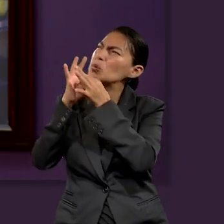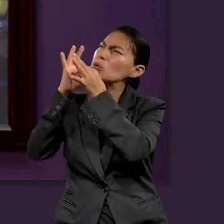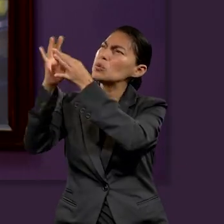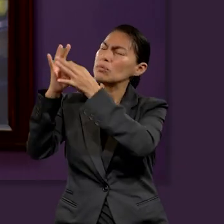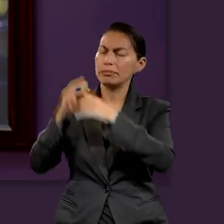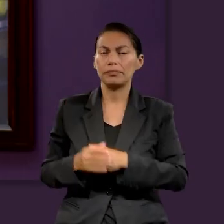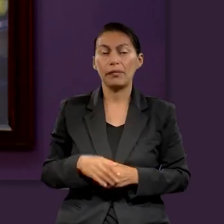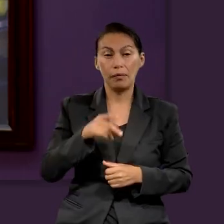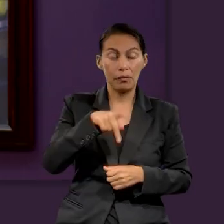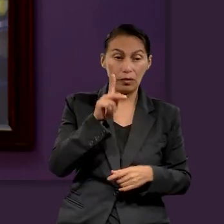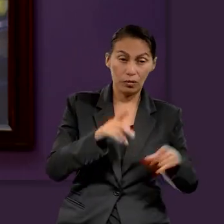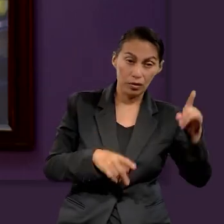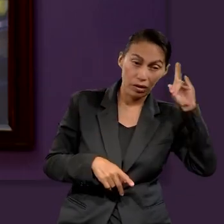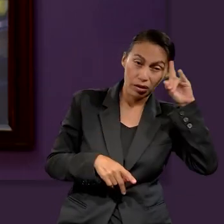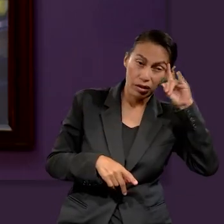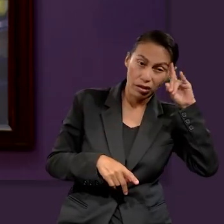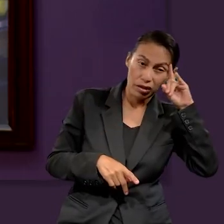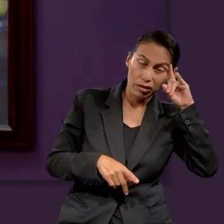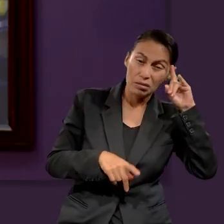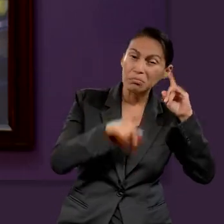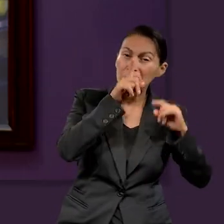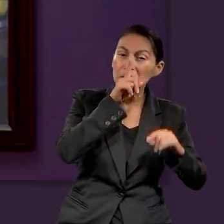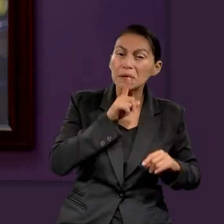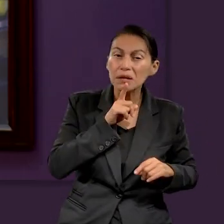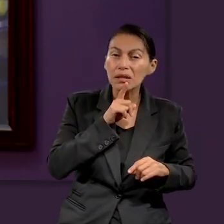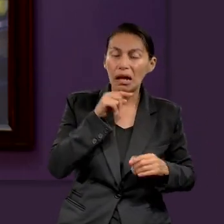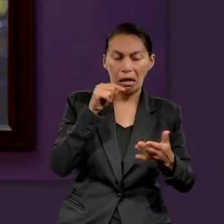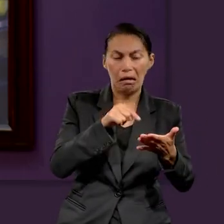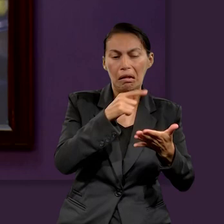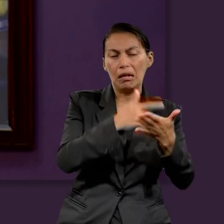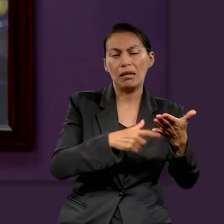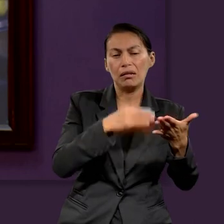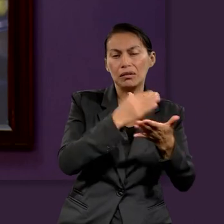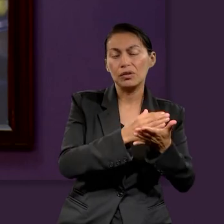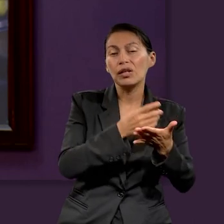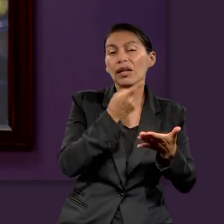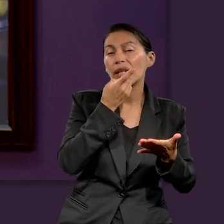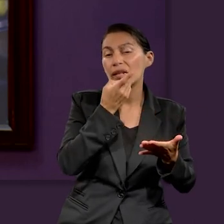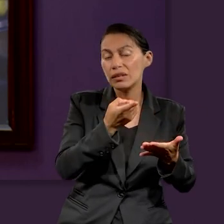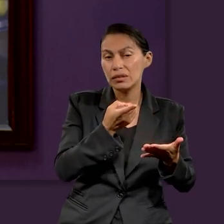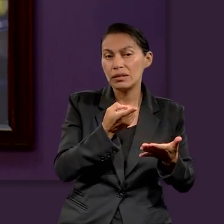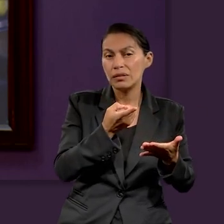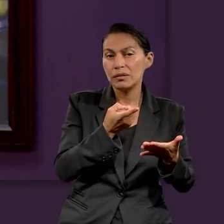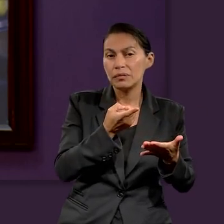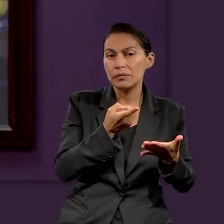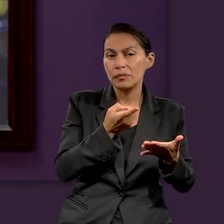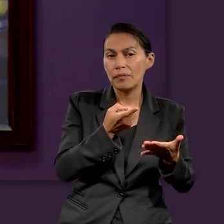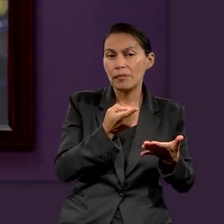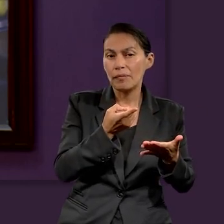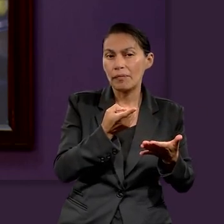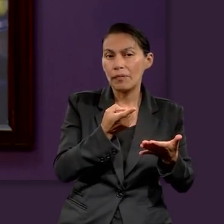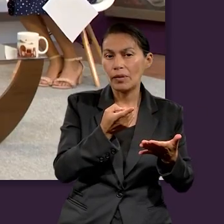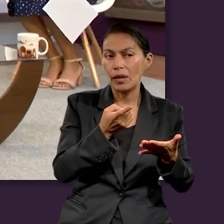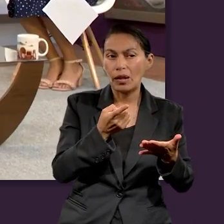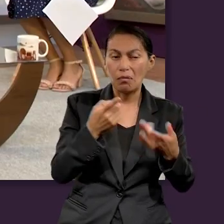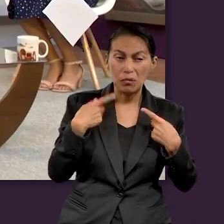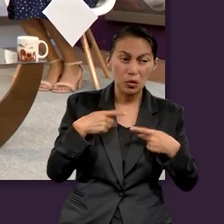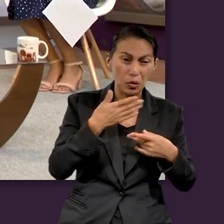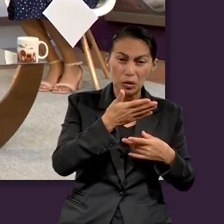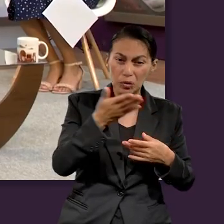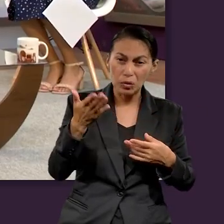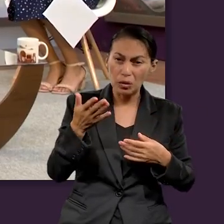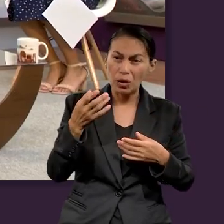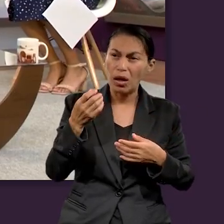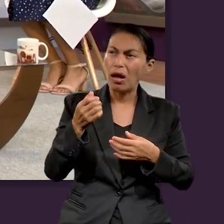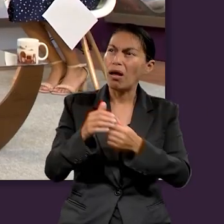increíble cómo aquí Satanás, desde el principio, cuando en la lección nos menciona que incluso los propios